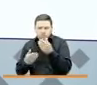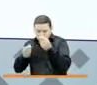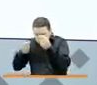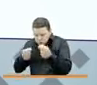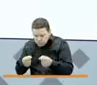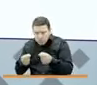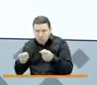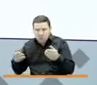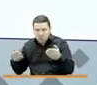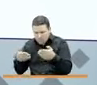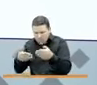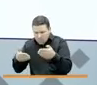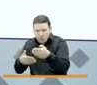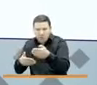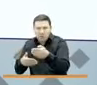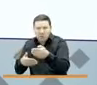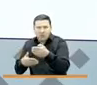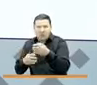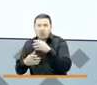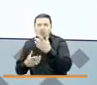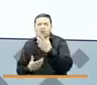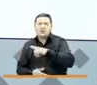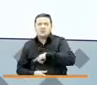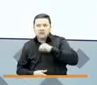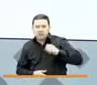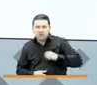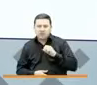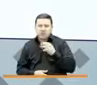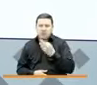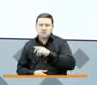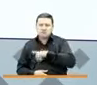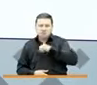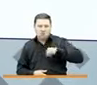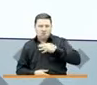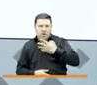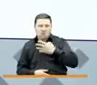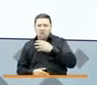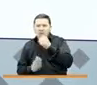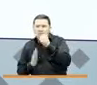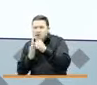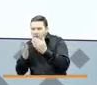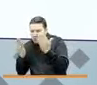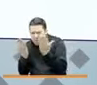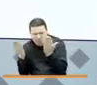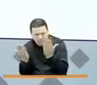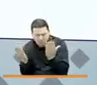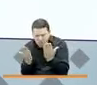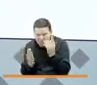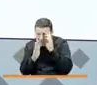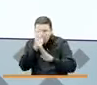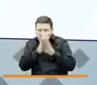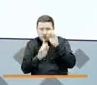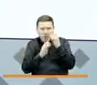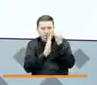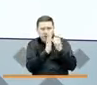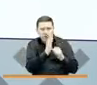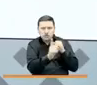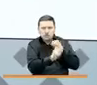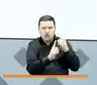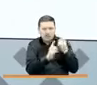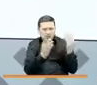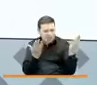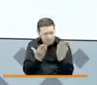bases de datos, SISBEN 3, SISBEN 4, PILA, y luego lógicamente todos los programas que existían en Prosperidad Social, los programas sociales,